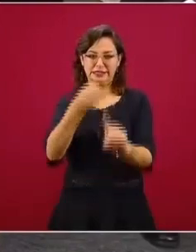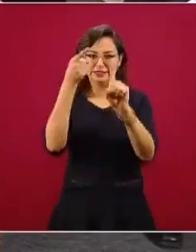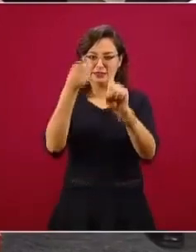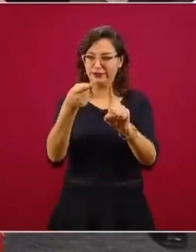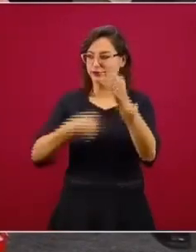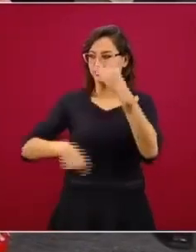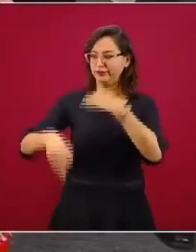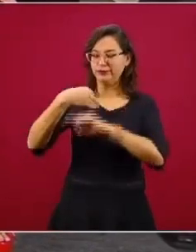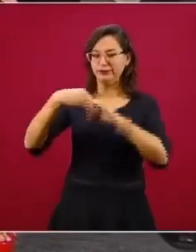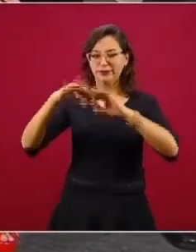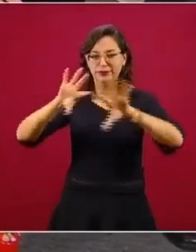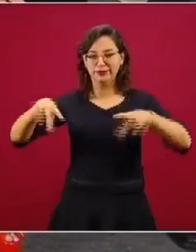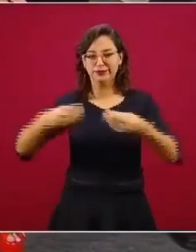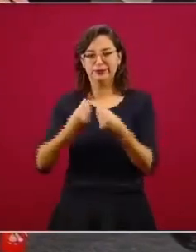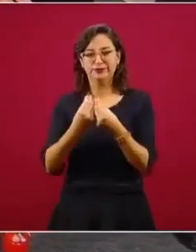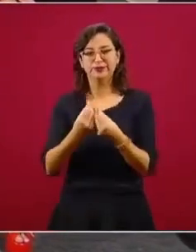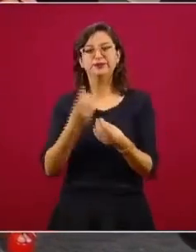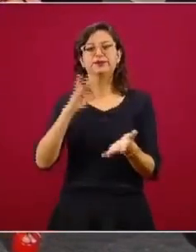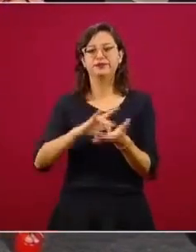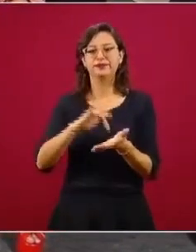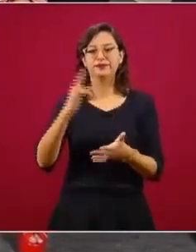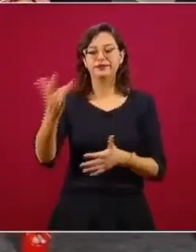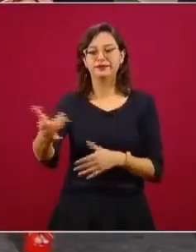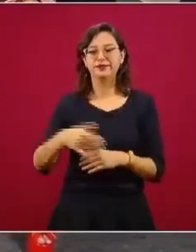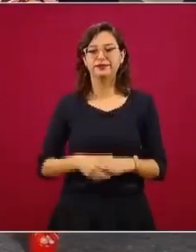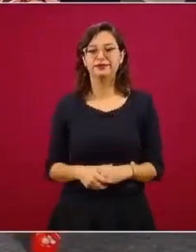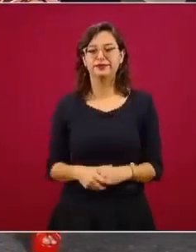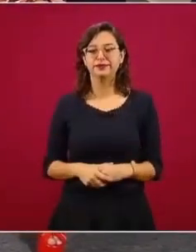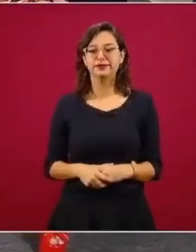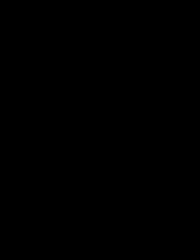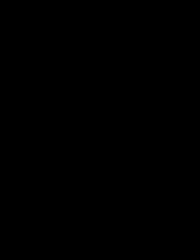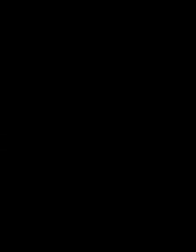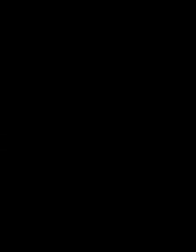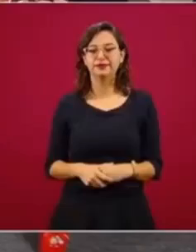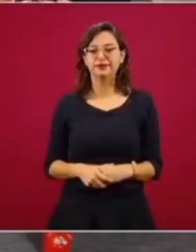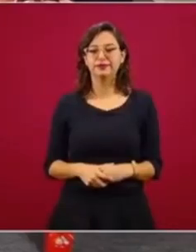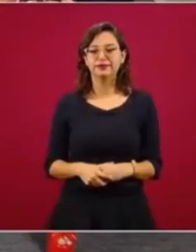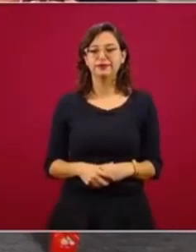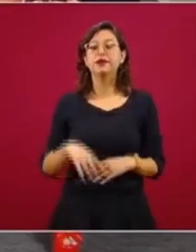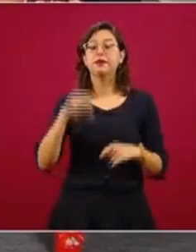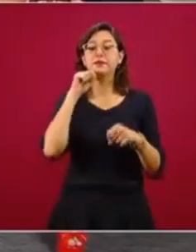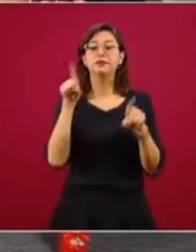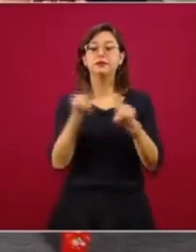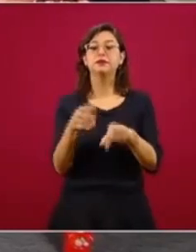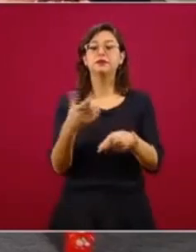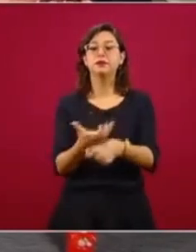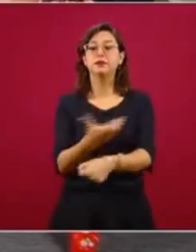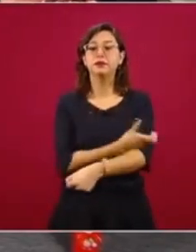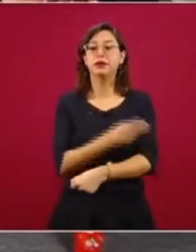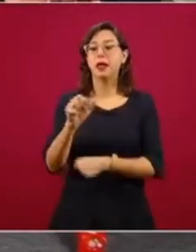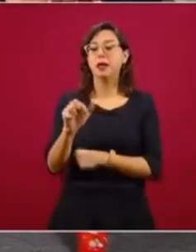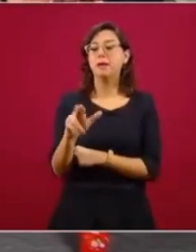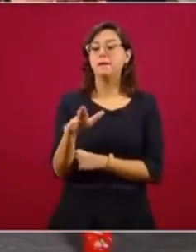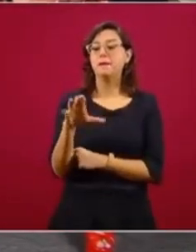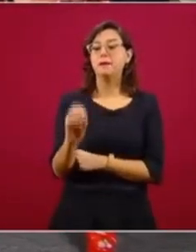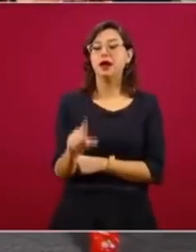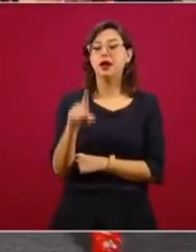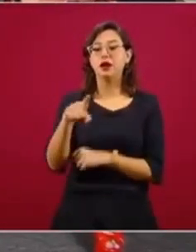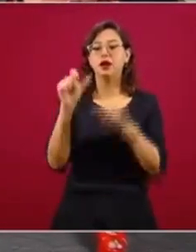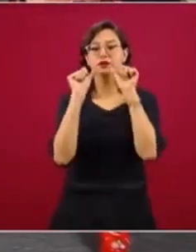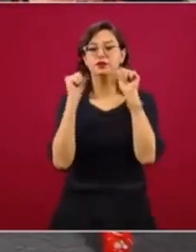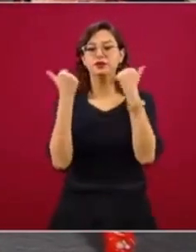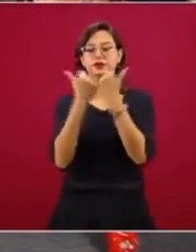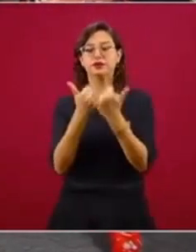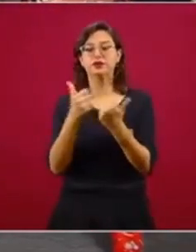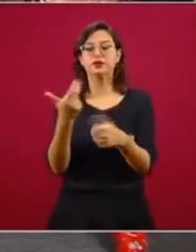de ustedes a toda la Cámara. Por supuesto, subrayar la presencia de Mario González Ulloa, de la Asociación de Hospitales